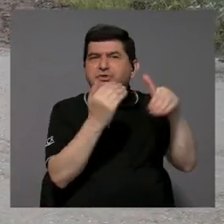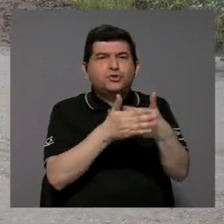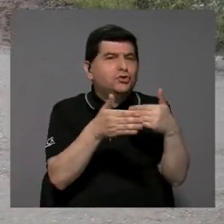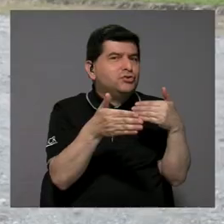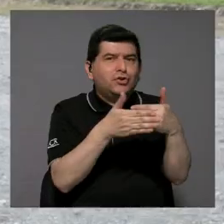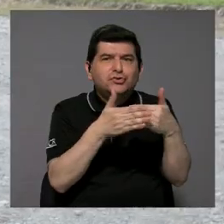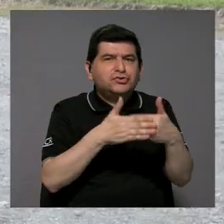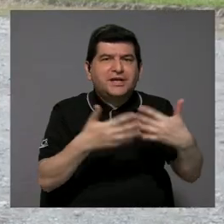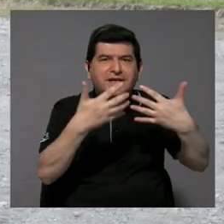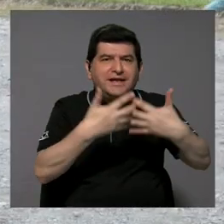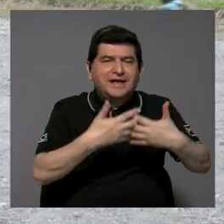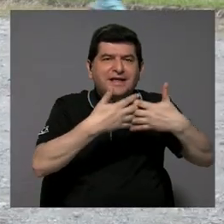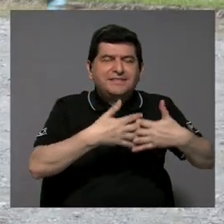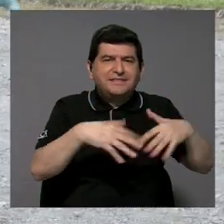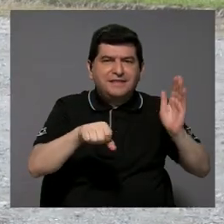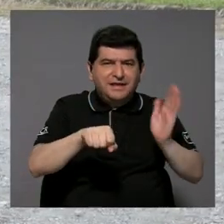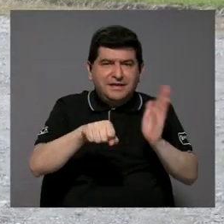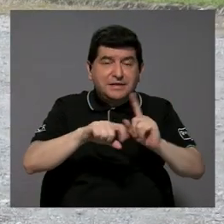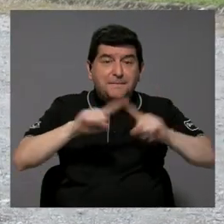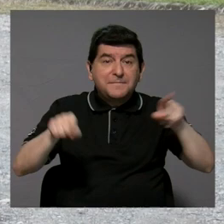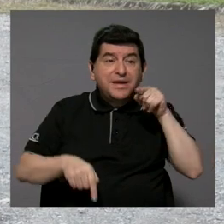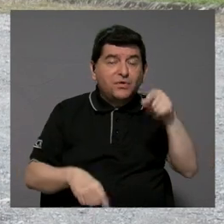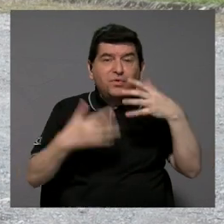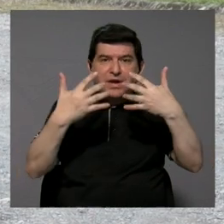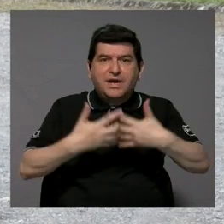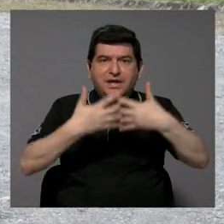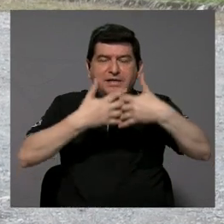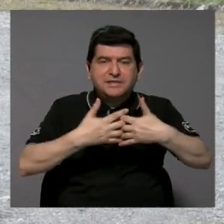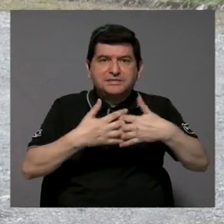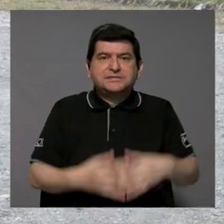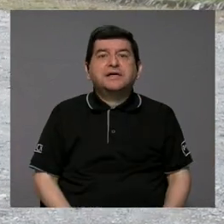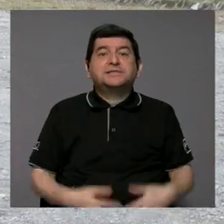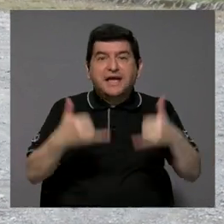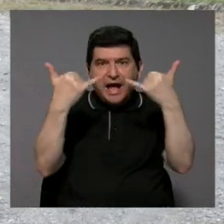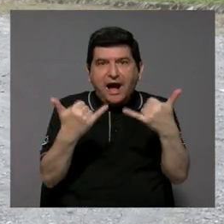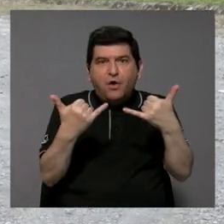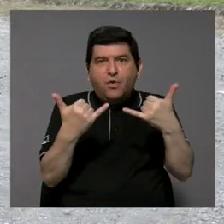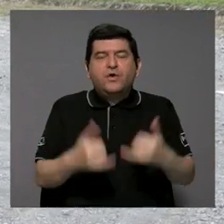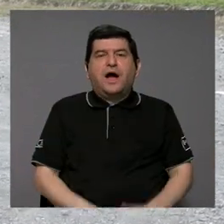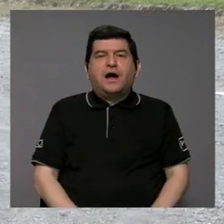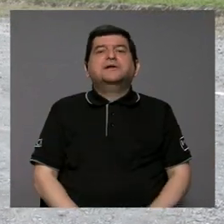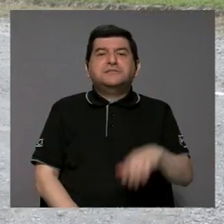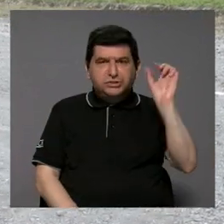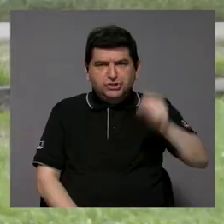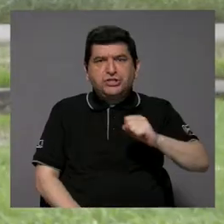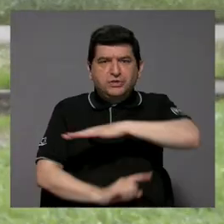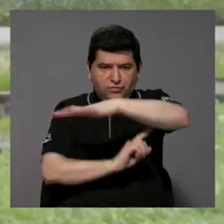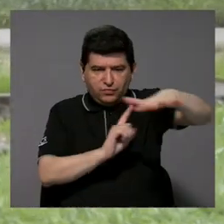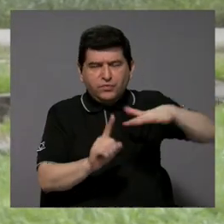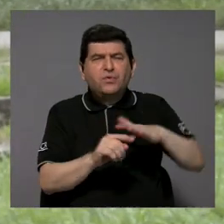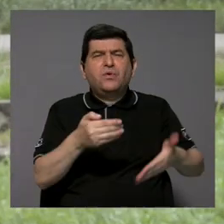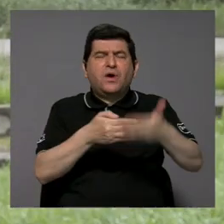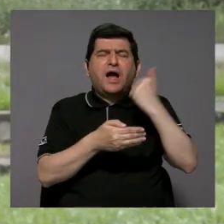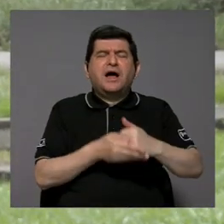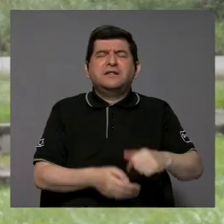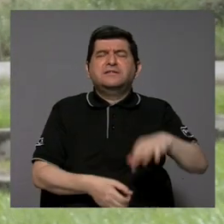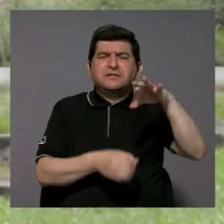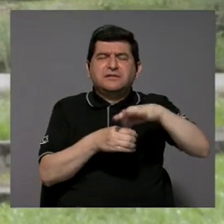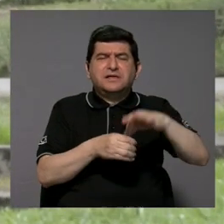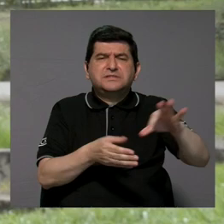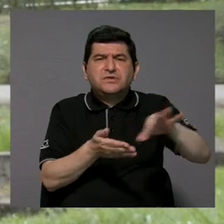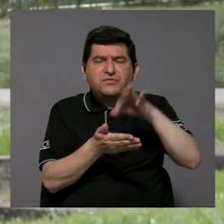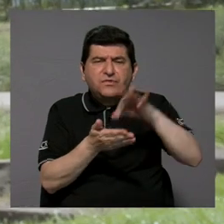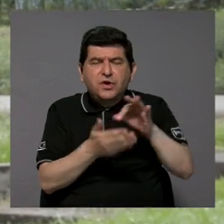cerca de piñeras, pero ahora las piñeras en esa carrera los han rodeado. Sí, es que antes sembraban frijoles, yuca,